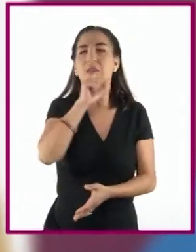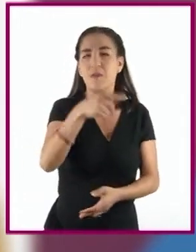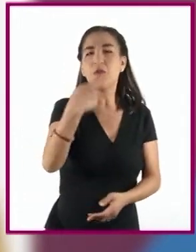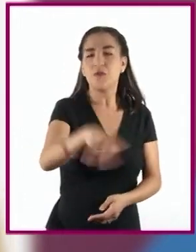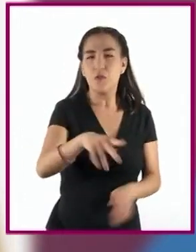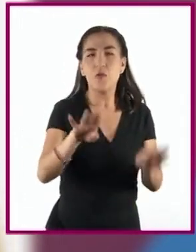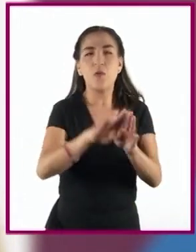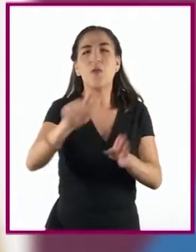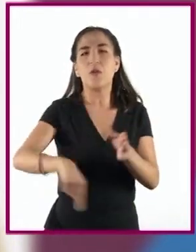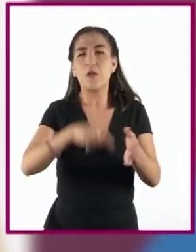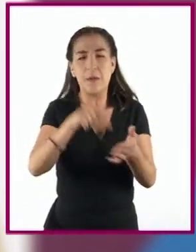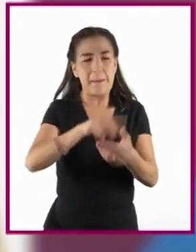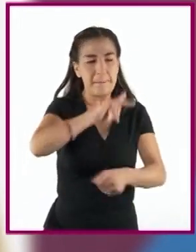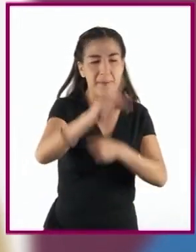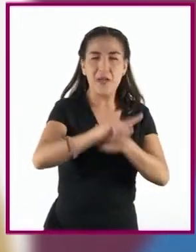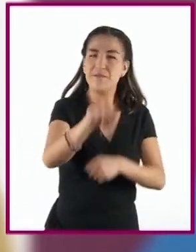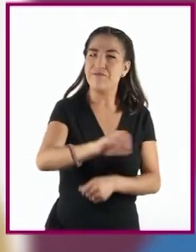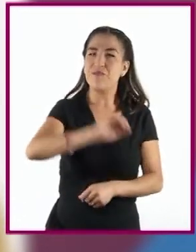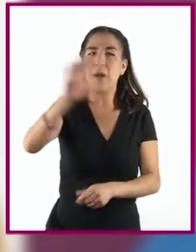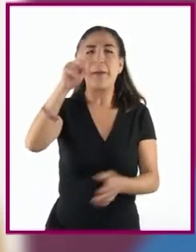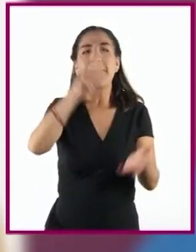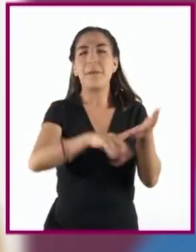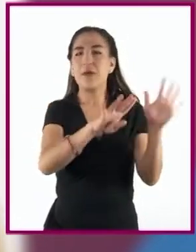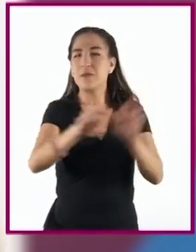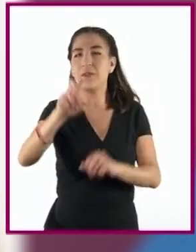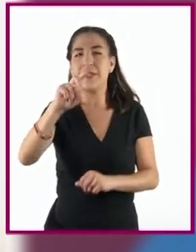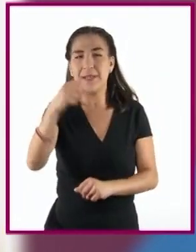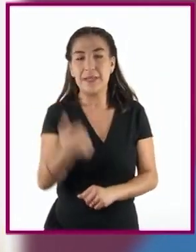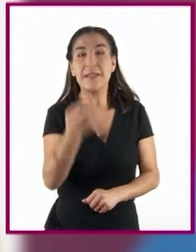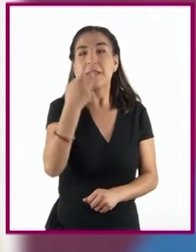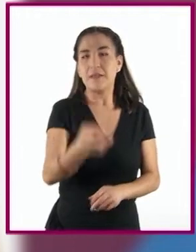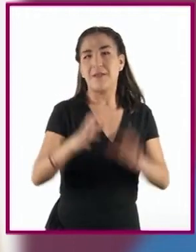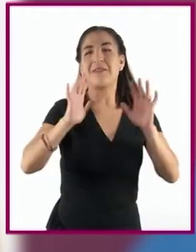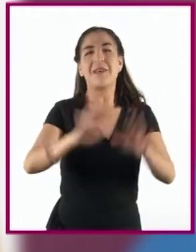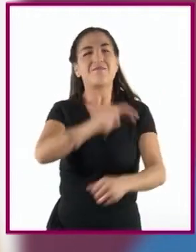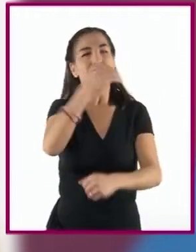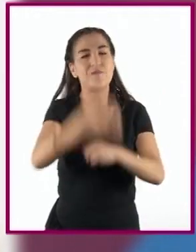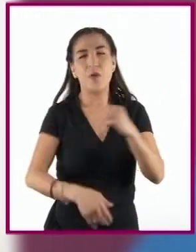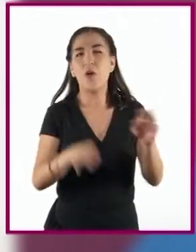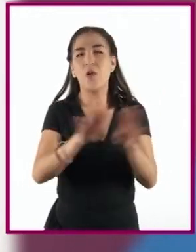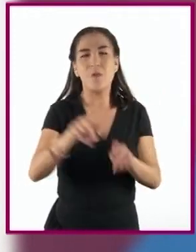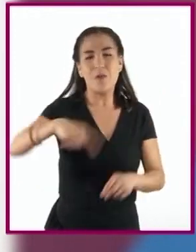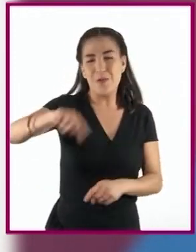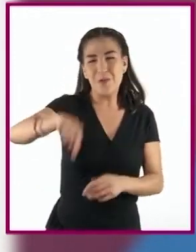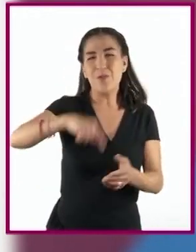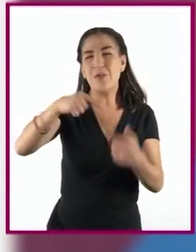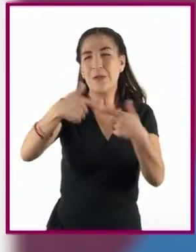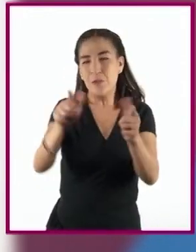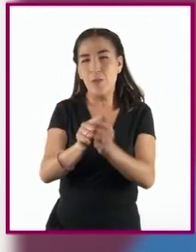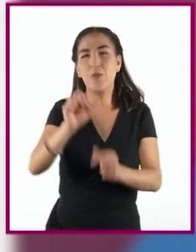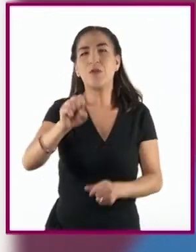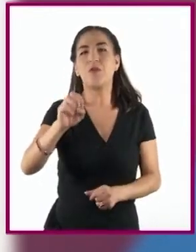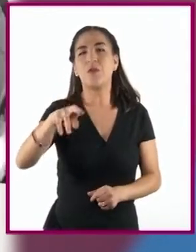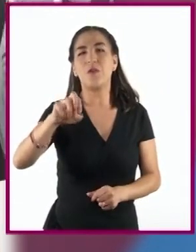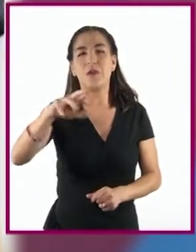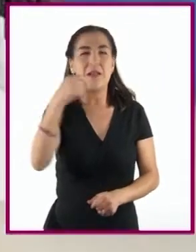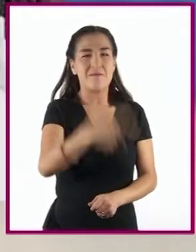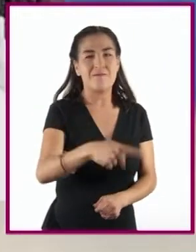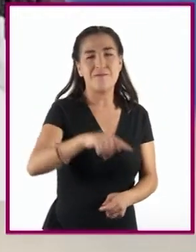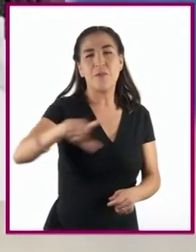país hacia 1936, llegando así el fin de la hegemonía de los sonorenses sobre el Estado mexicano.